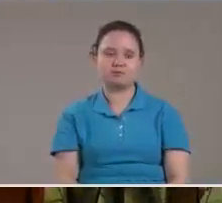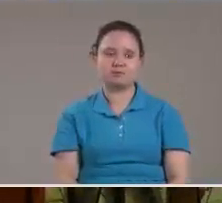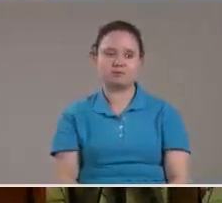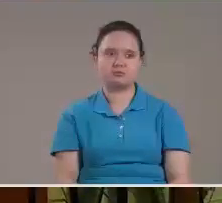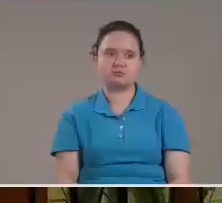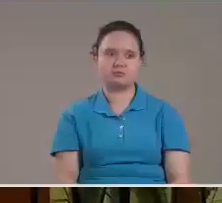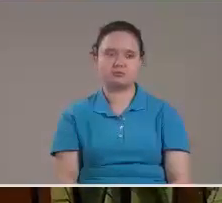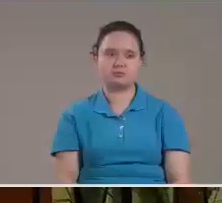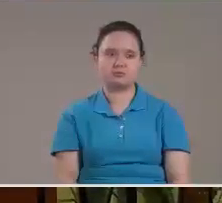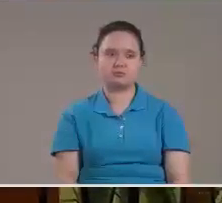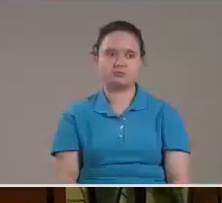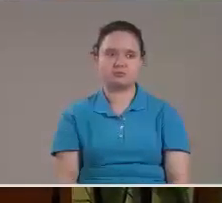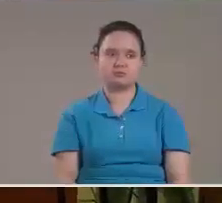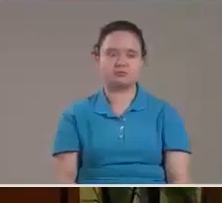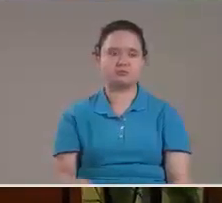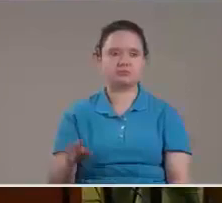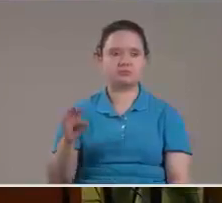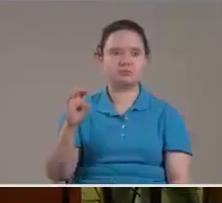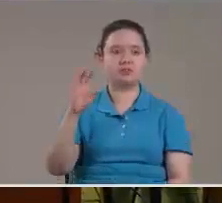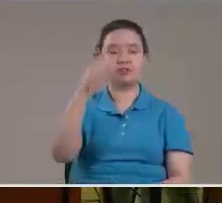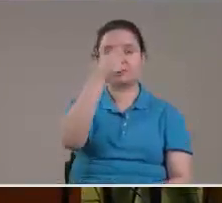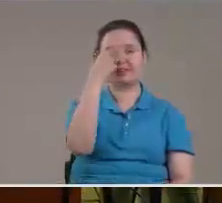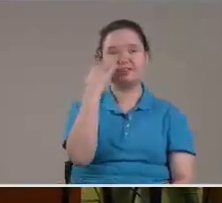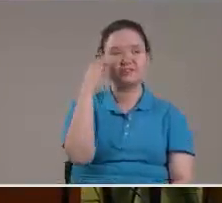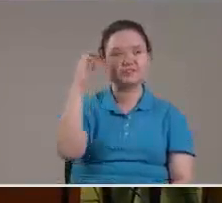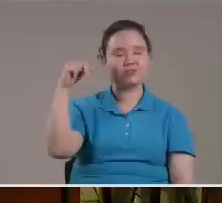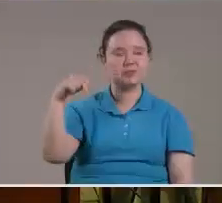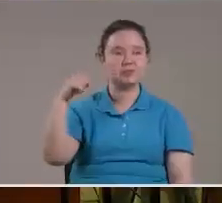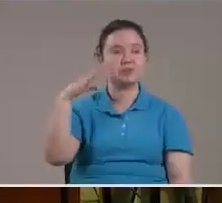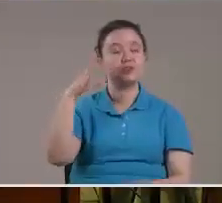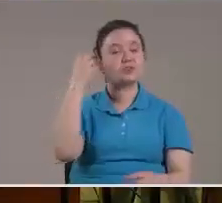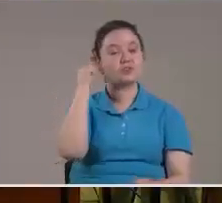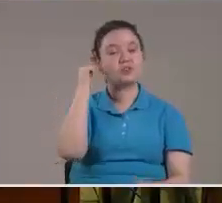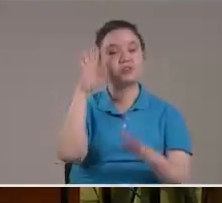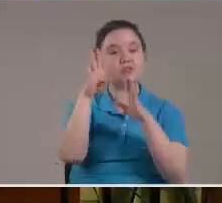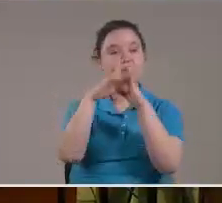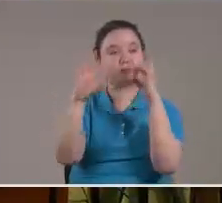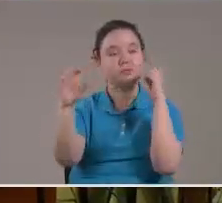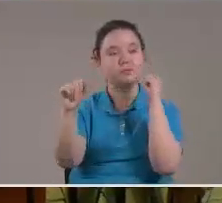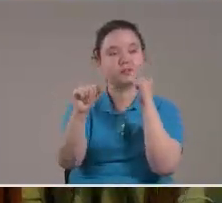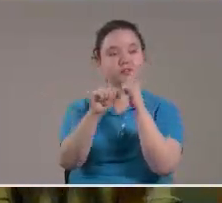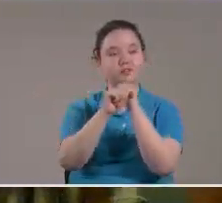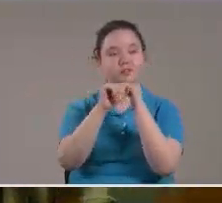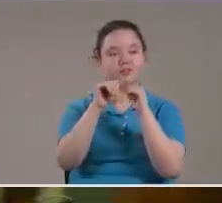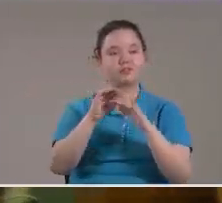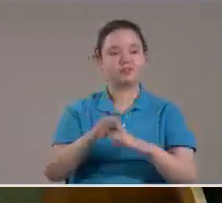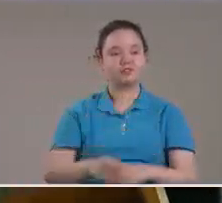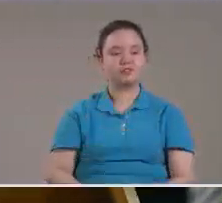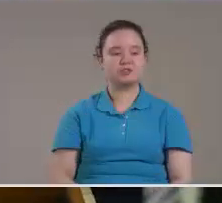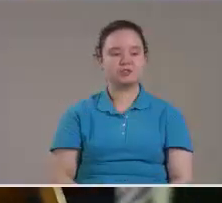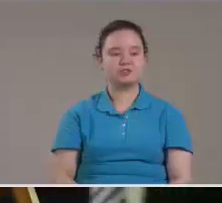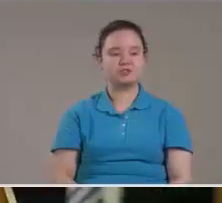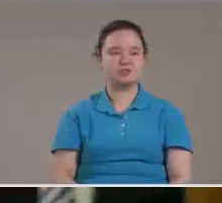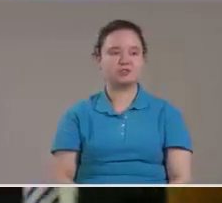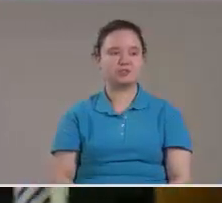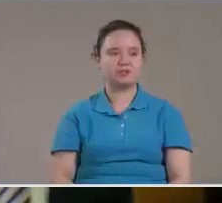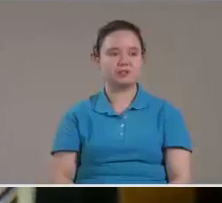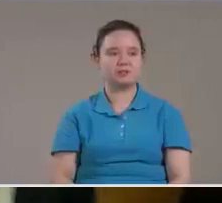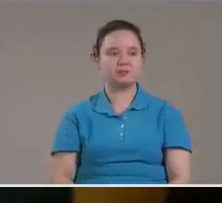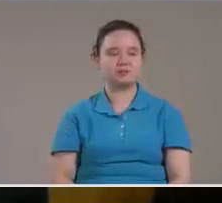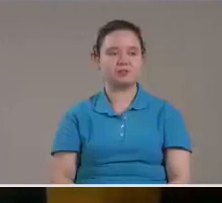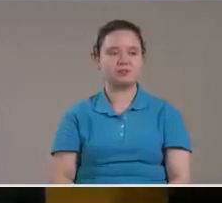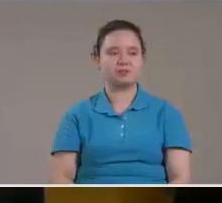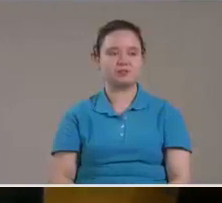En Sion Suena la trompeta ¿Qué más dice vos? Por favor Disculpa ¿Cómo es que